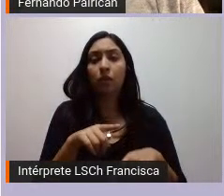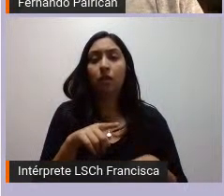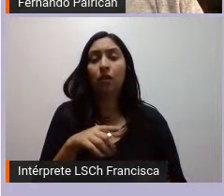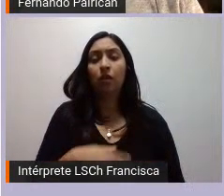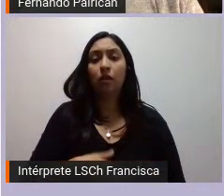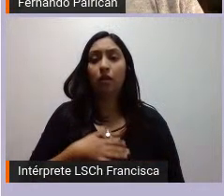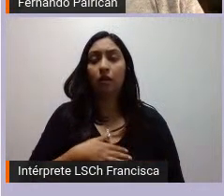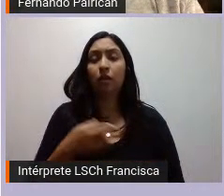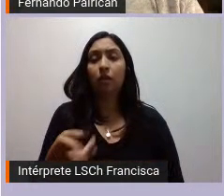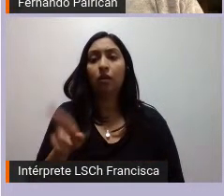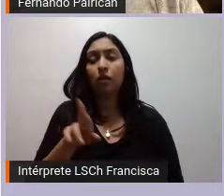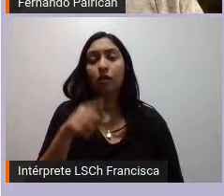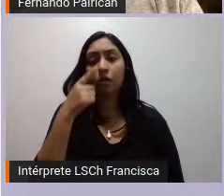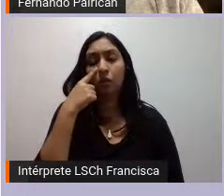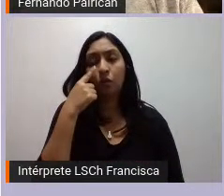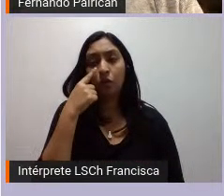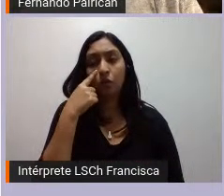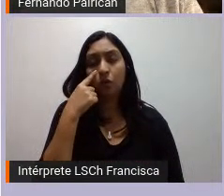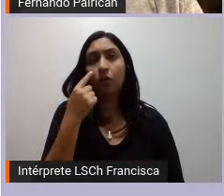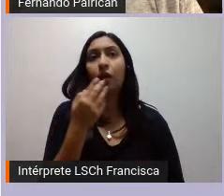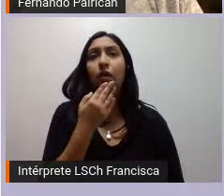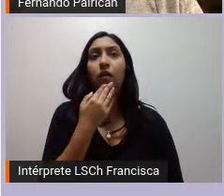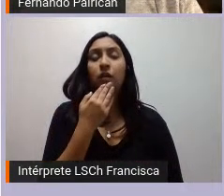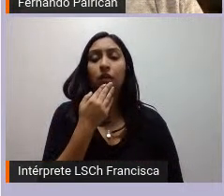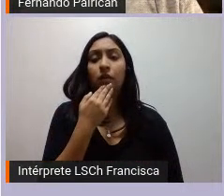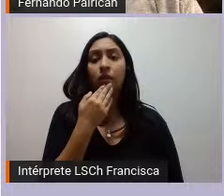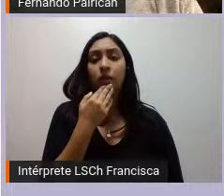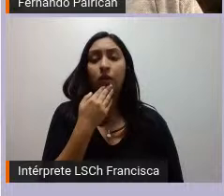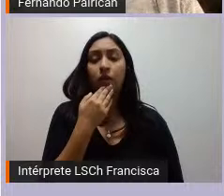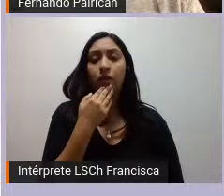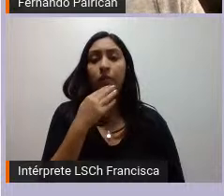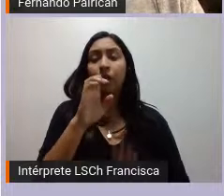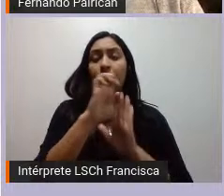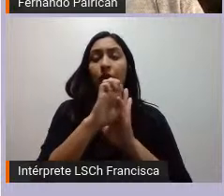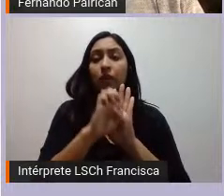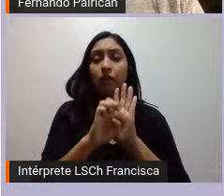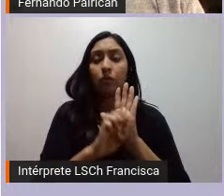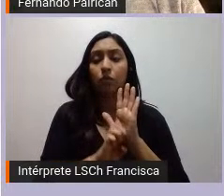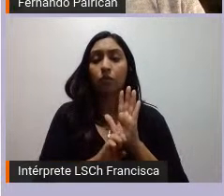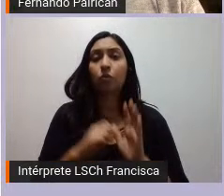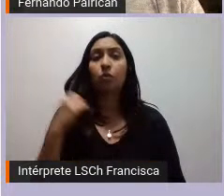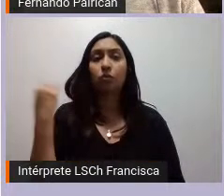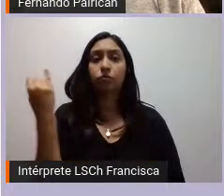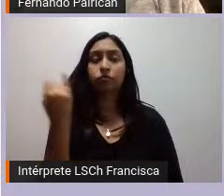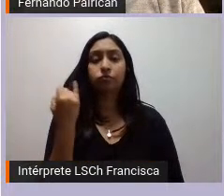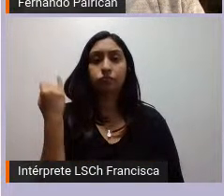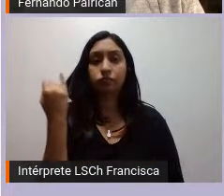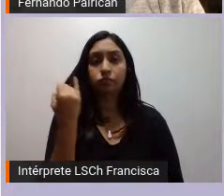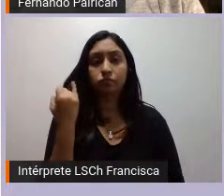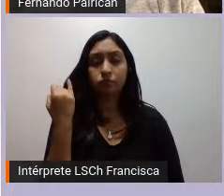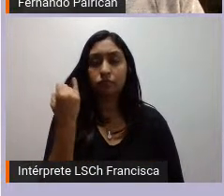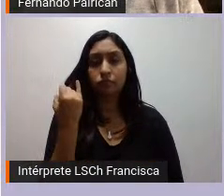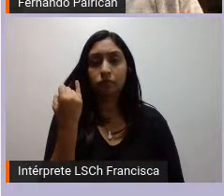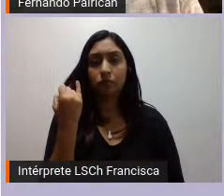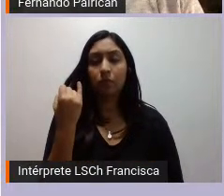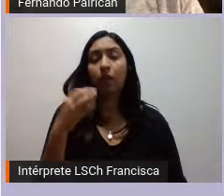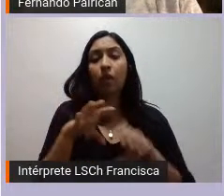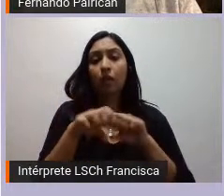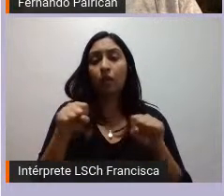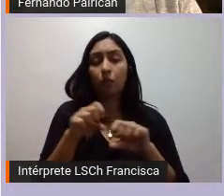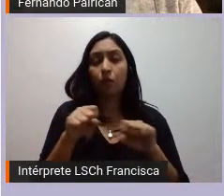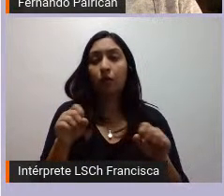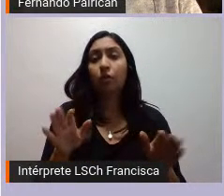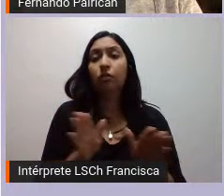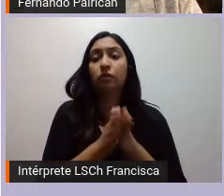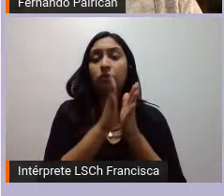y se les reconozca también estatutos de autonomía que van a dar pie a los acuerdos de San Andrés que tampoco en la